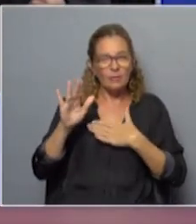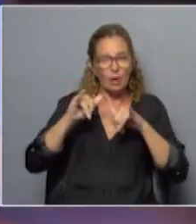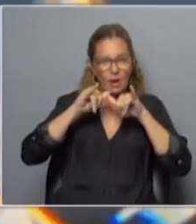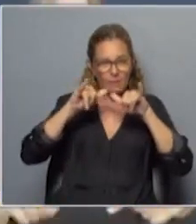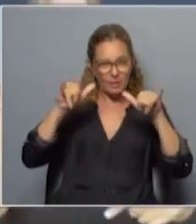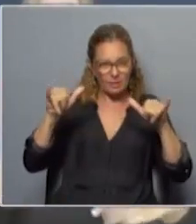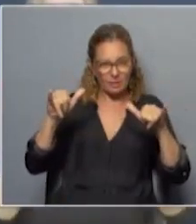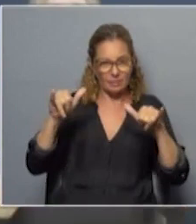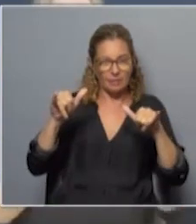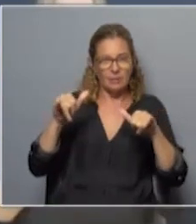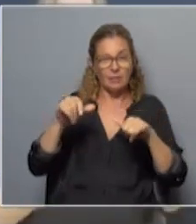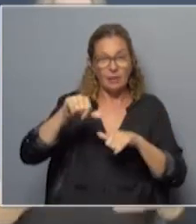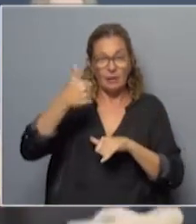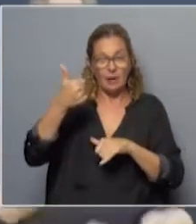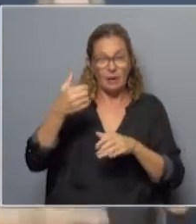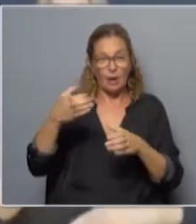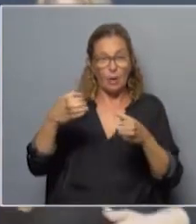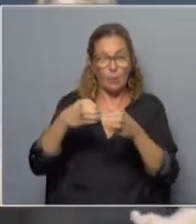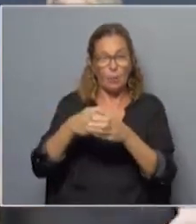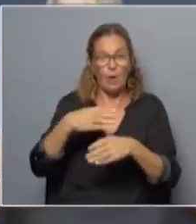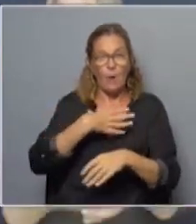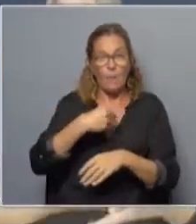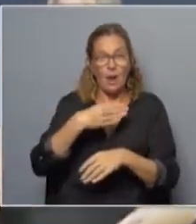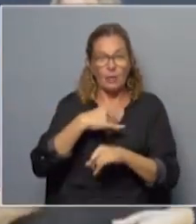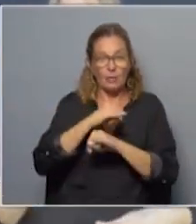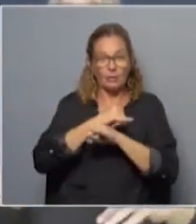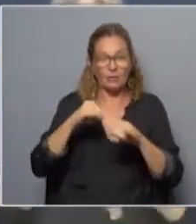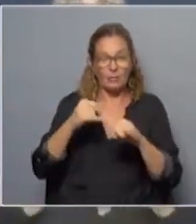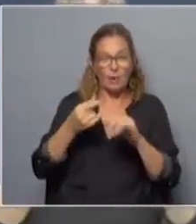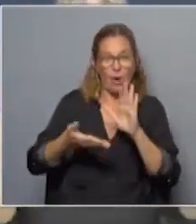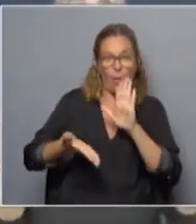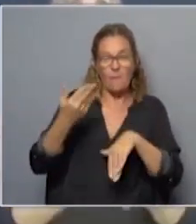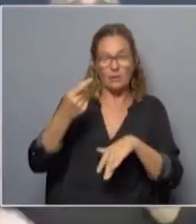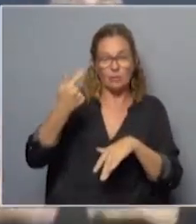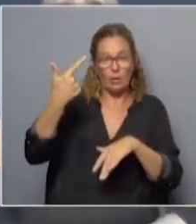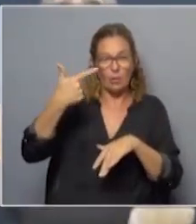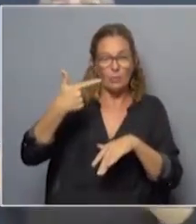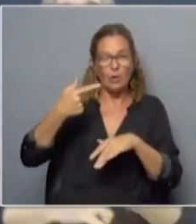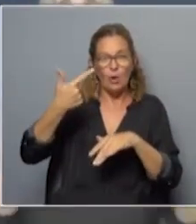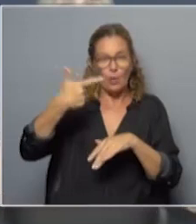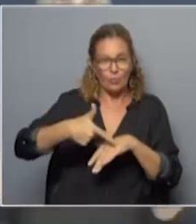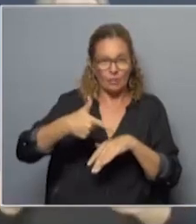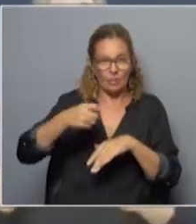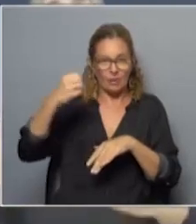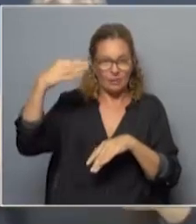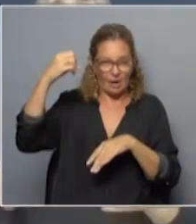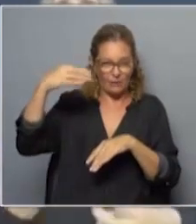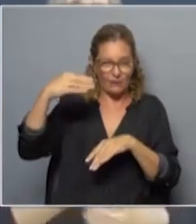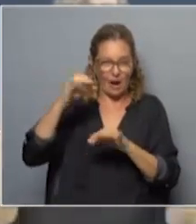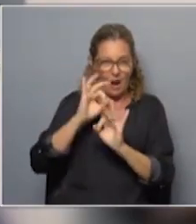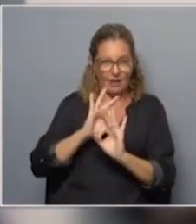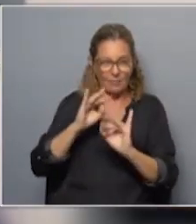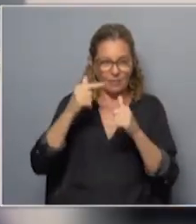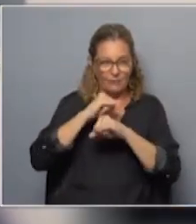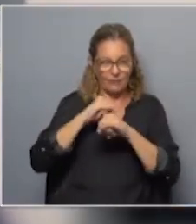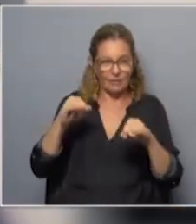electoral. Si gana el Partido Nacional, se terminó el aumento de impuestos, de la tarifa y los combustibles. ¡Se terminó!